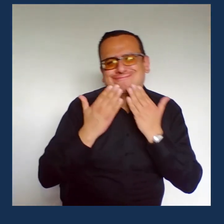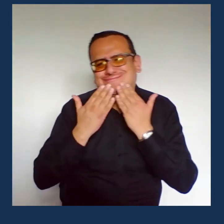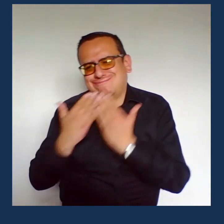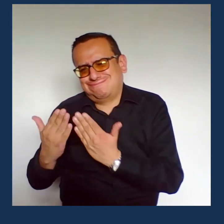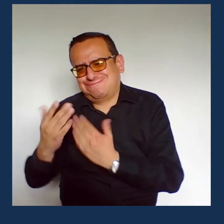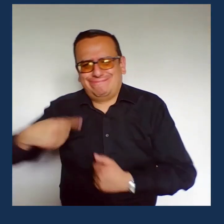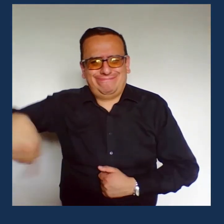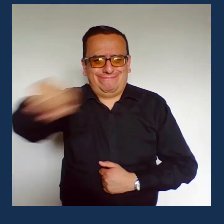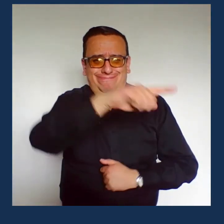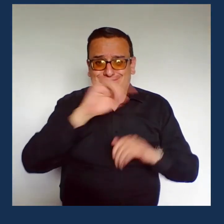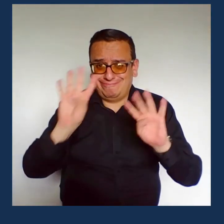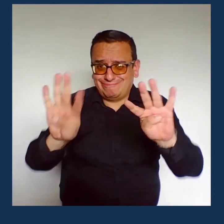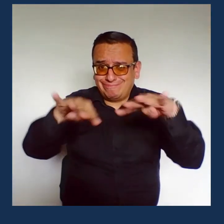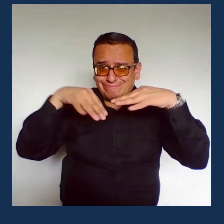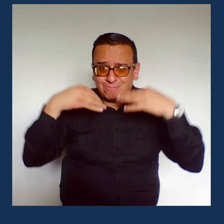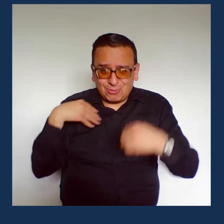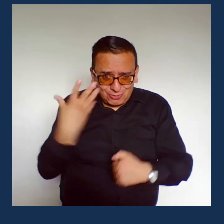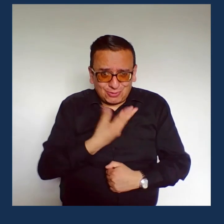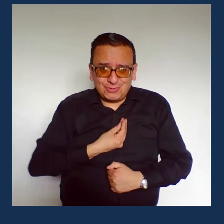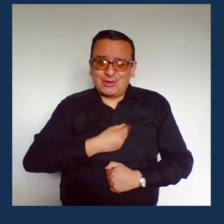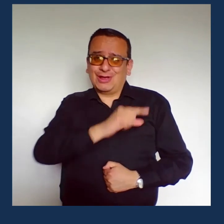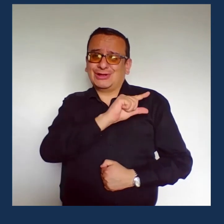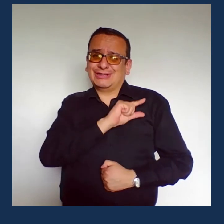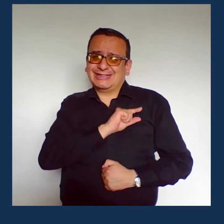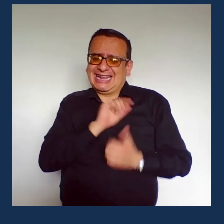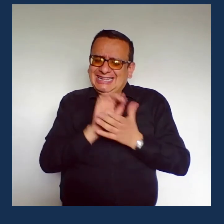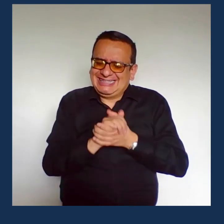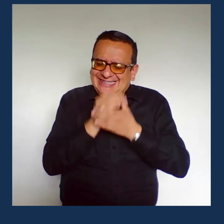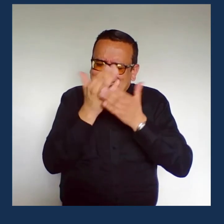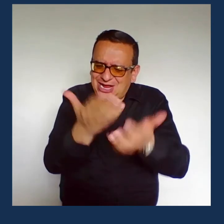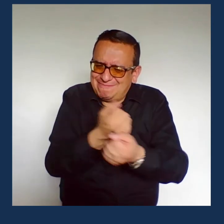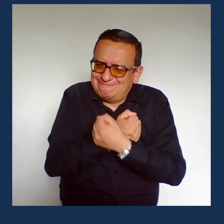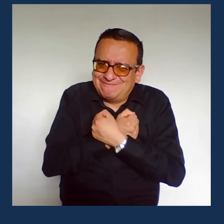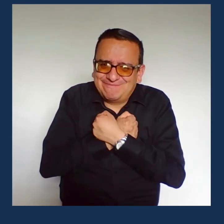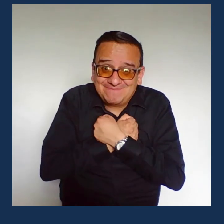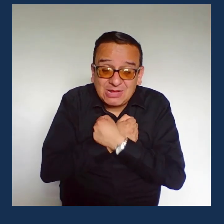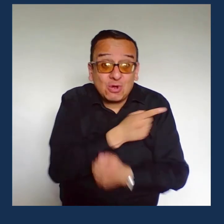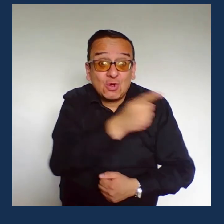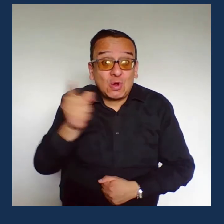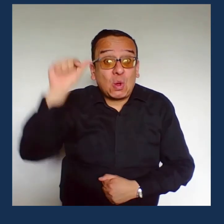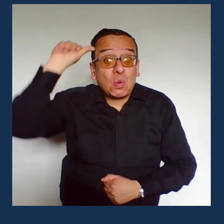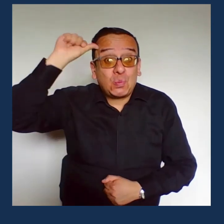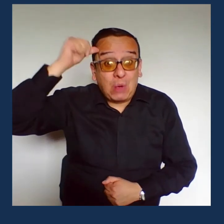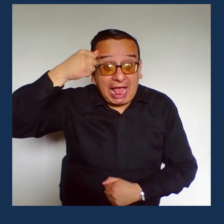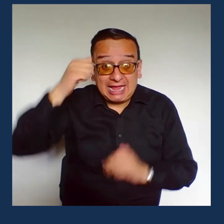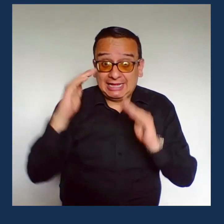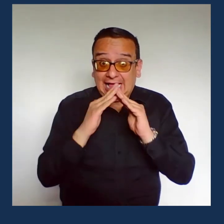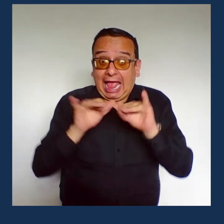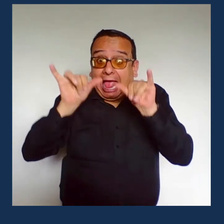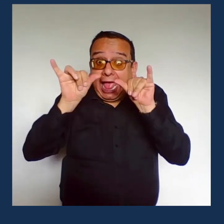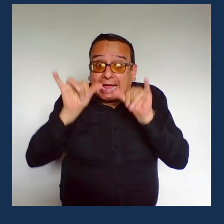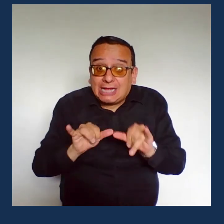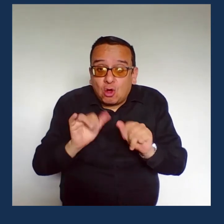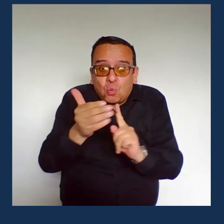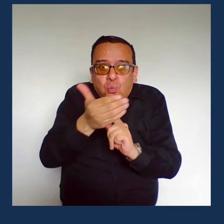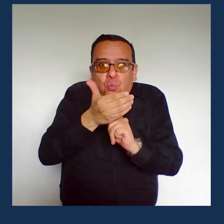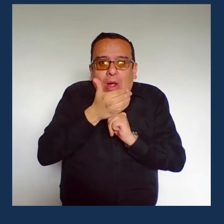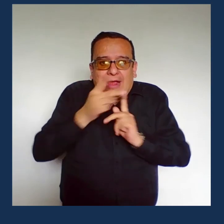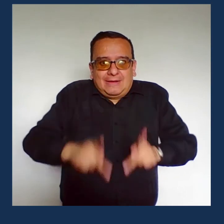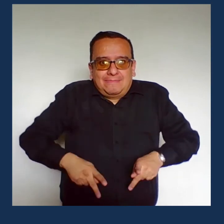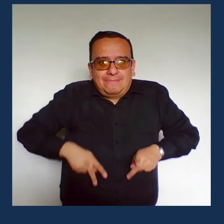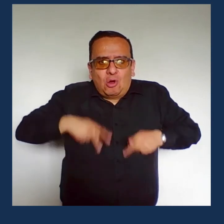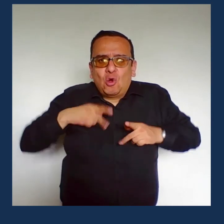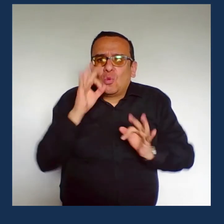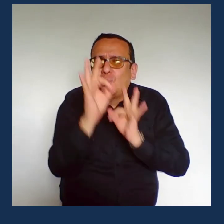Agradecemos inmensamente su atención Y les enviamos En nombre de todo el equipo del INSOR Un afectuoso saludo Recuerden